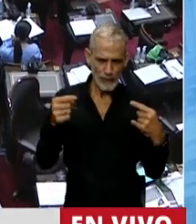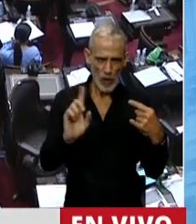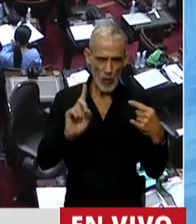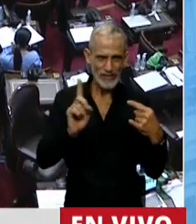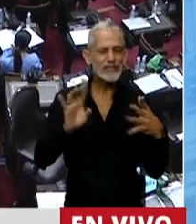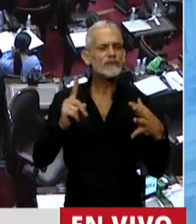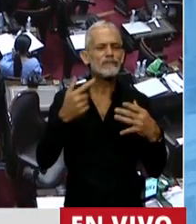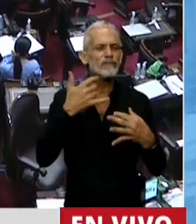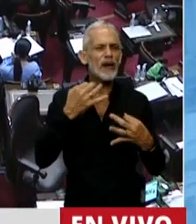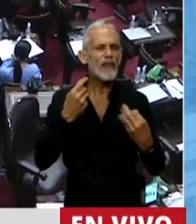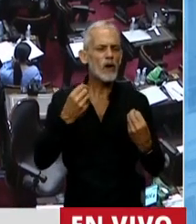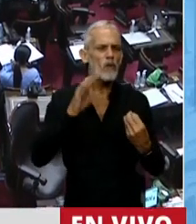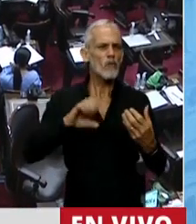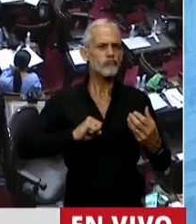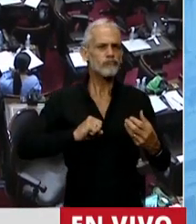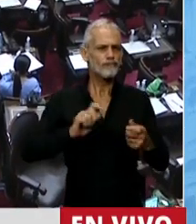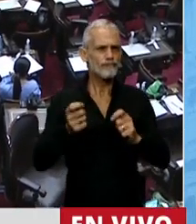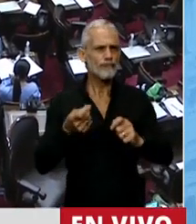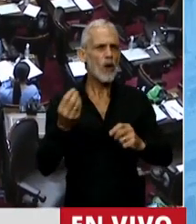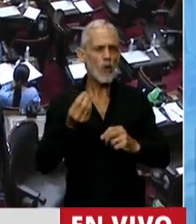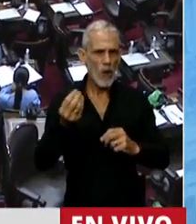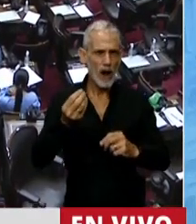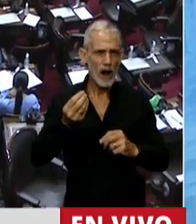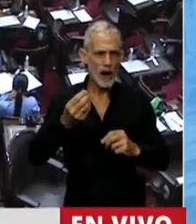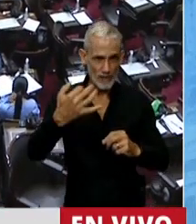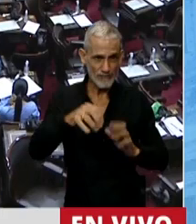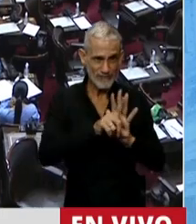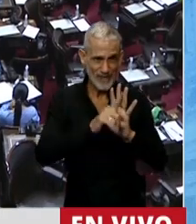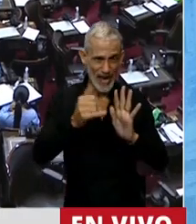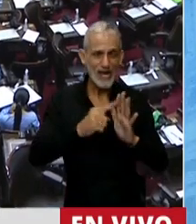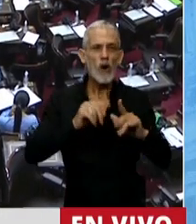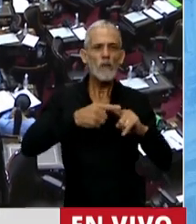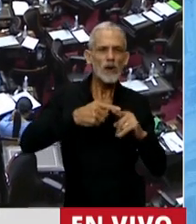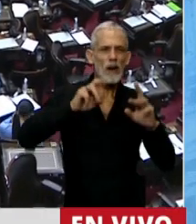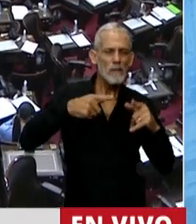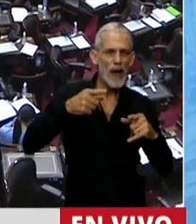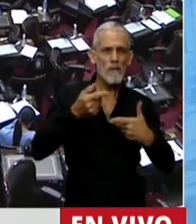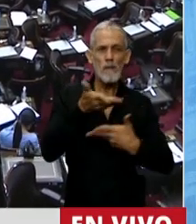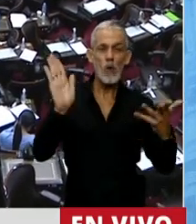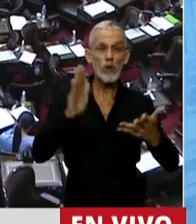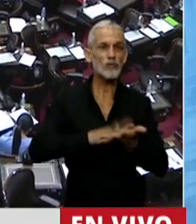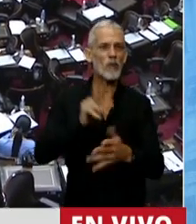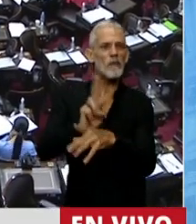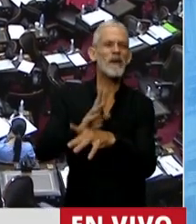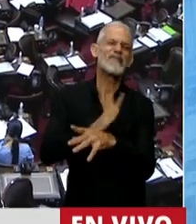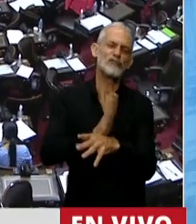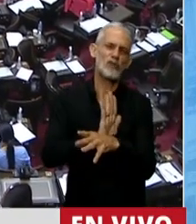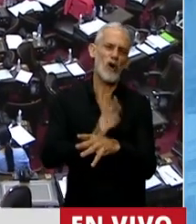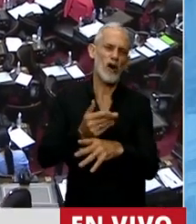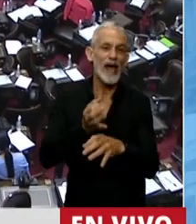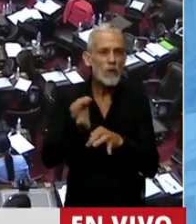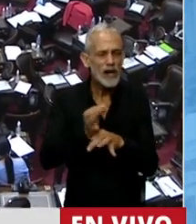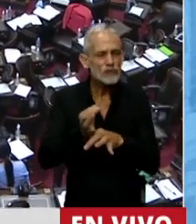El verdadero desafío es poner en práctica las políticas públicas en materia de prevención, de